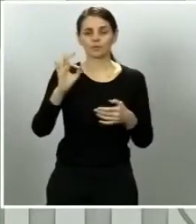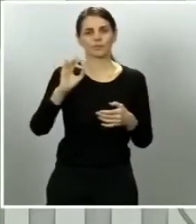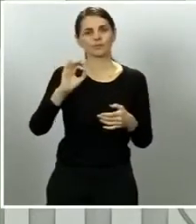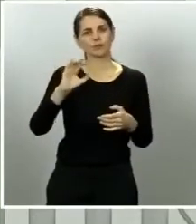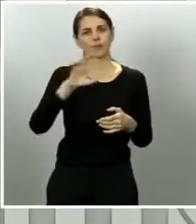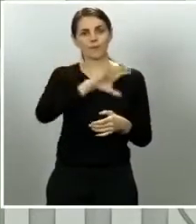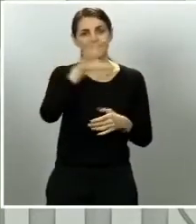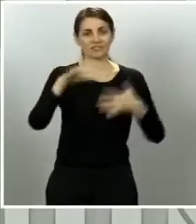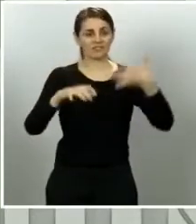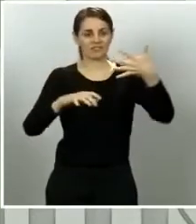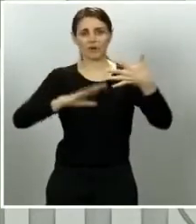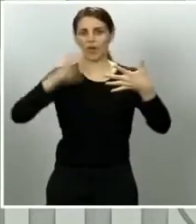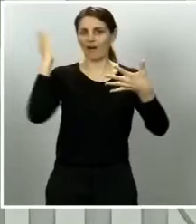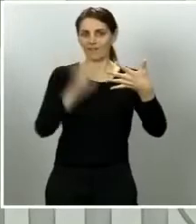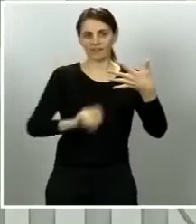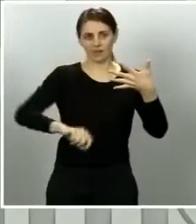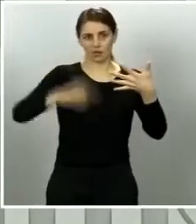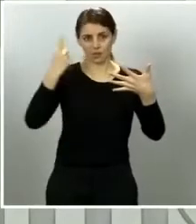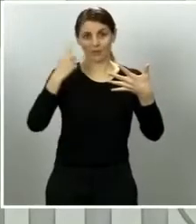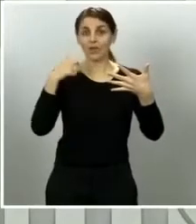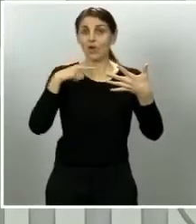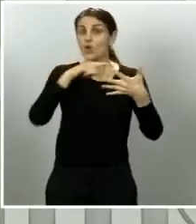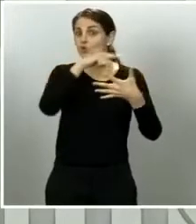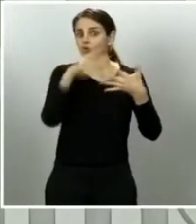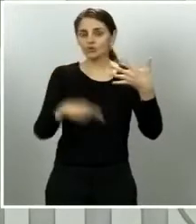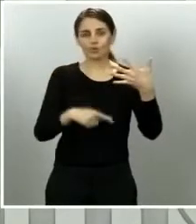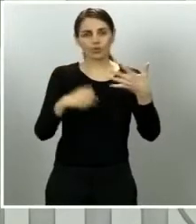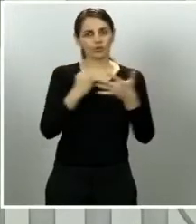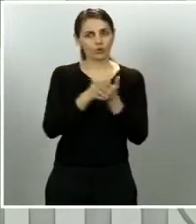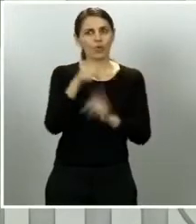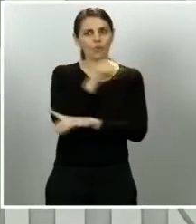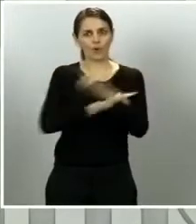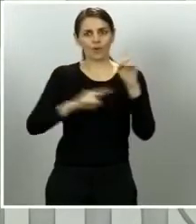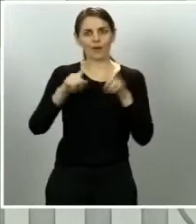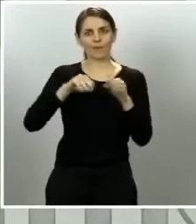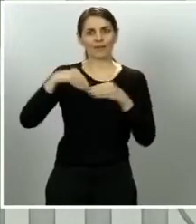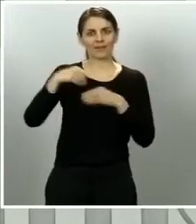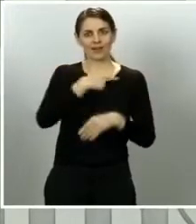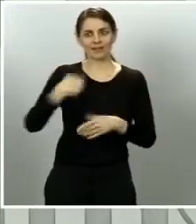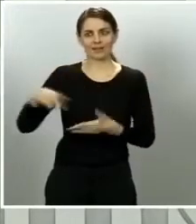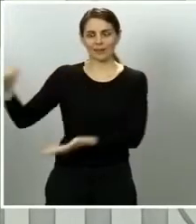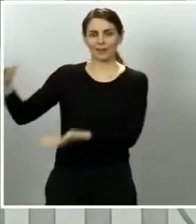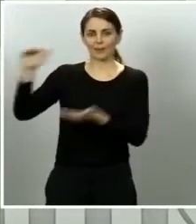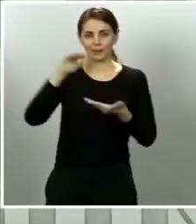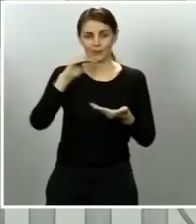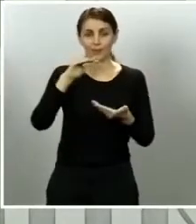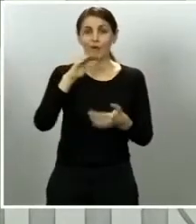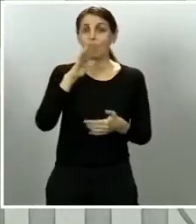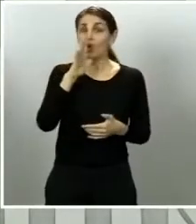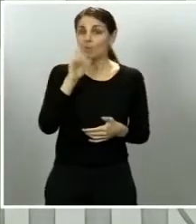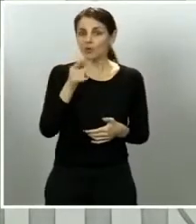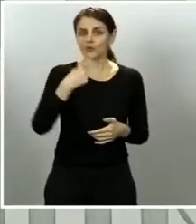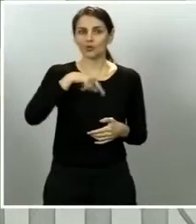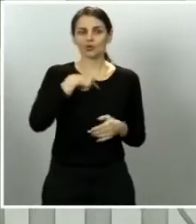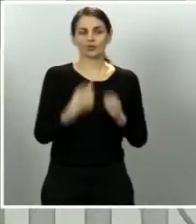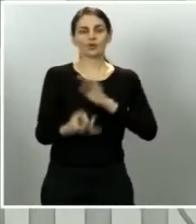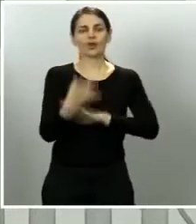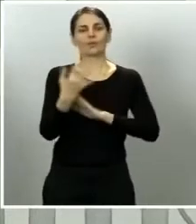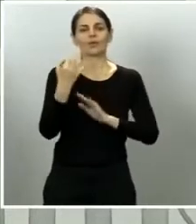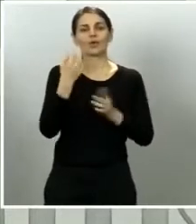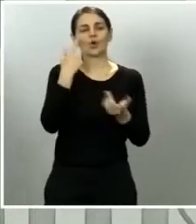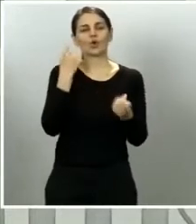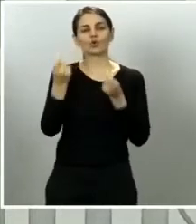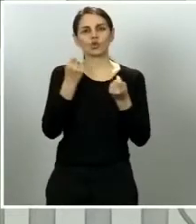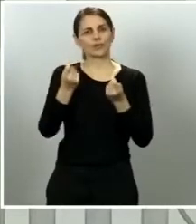países en casi todos hemos tenido problemas con determinados lotes por eso nosotros hemos puesto tres controles estrictos un primer control de validación del